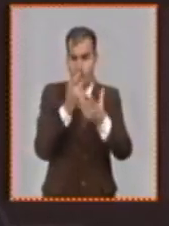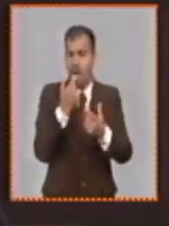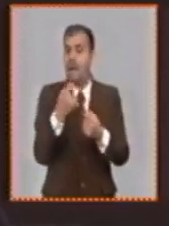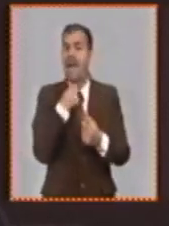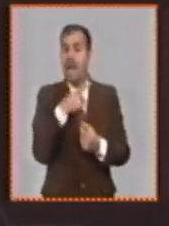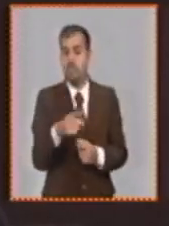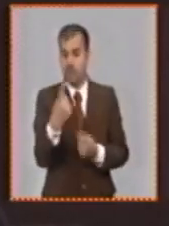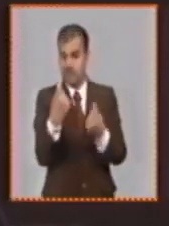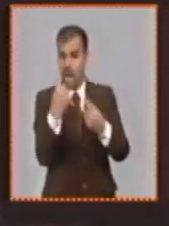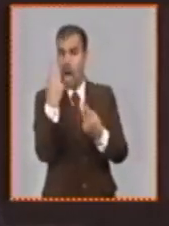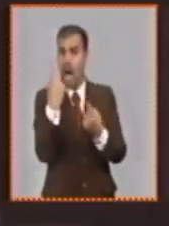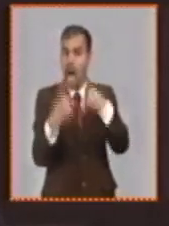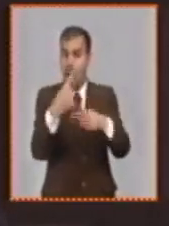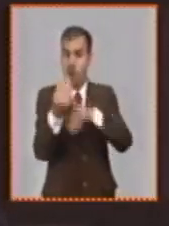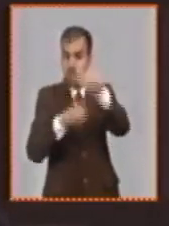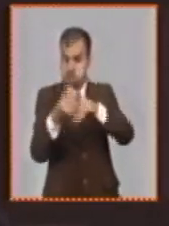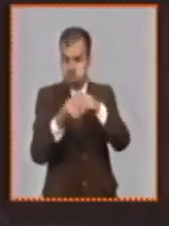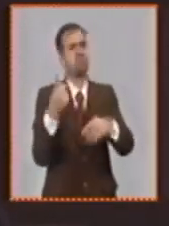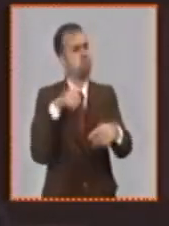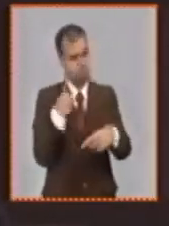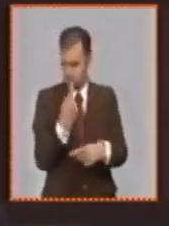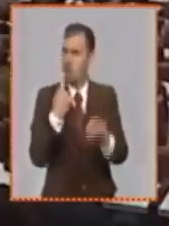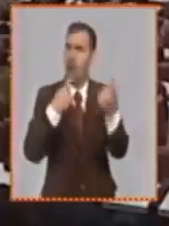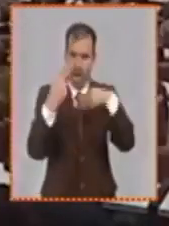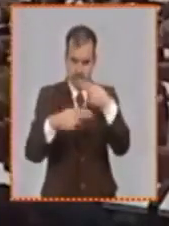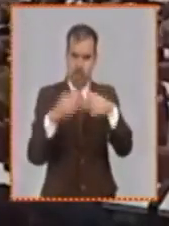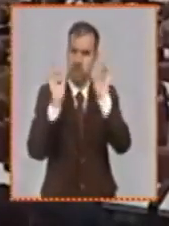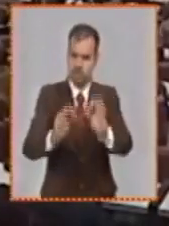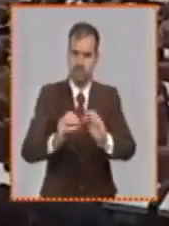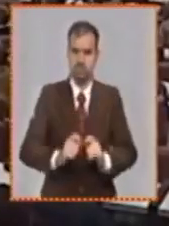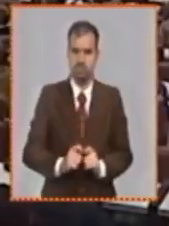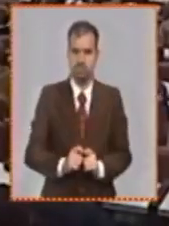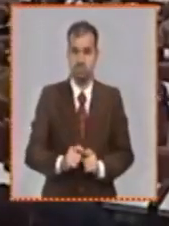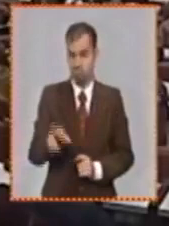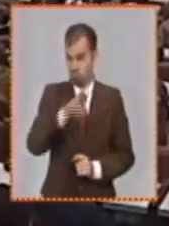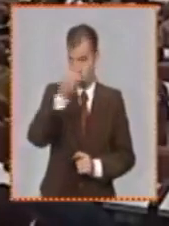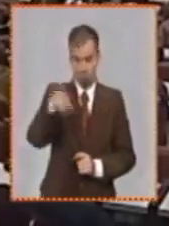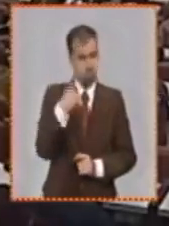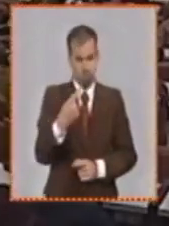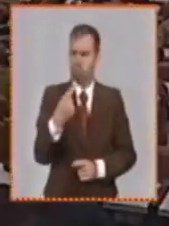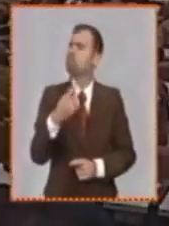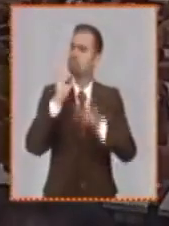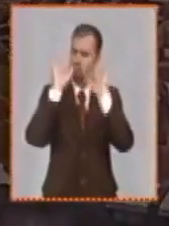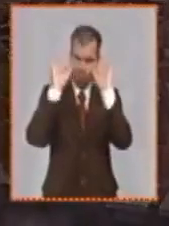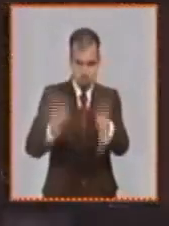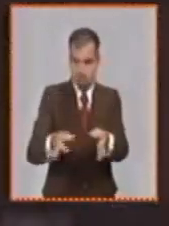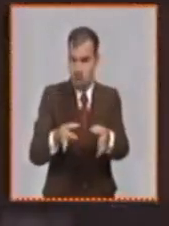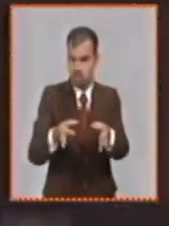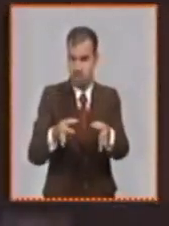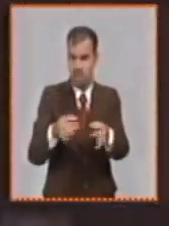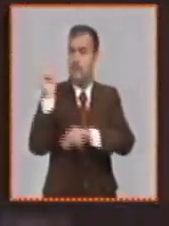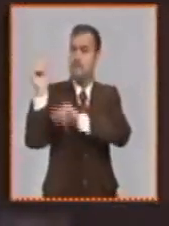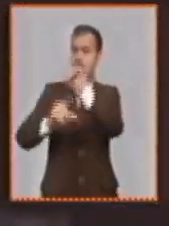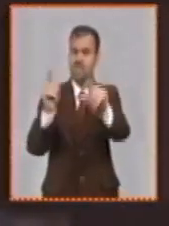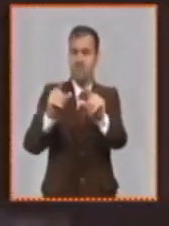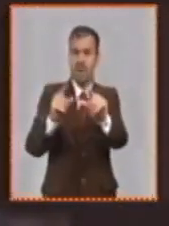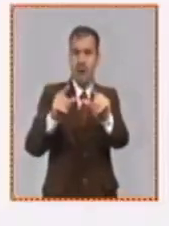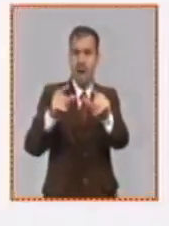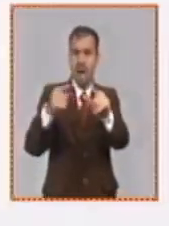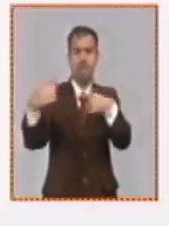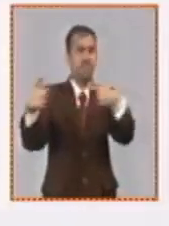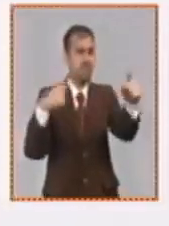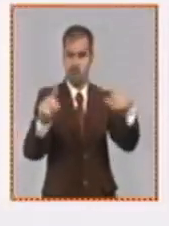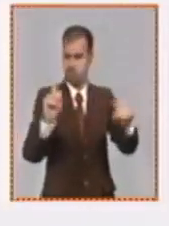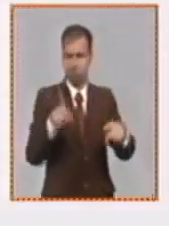se corregirá lo que deba y pueda ser corregido la revolución insiste en su firme propósito de que nadie quedará